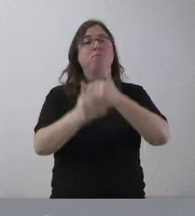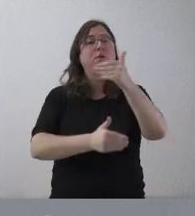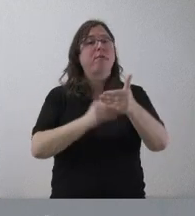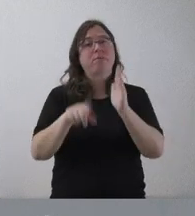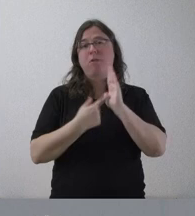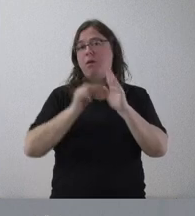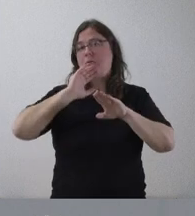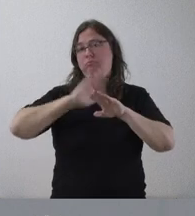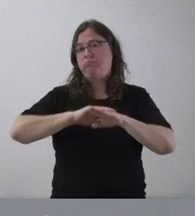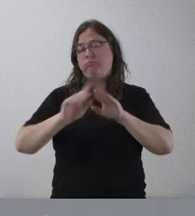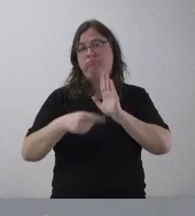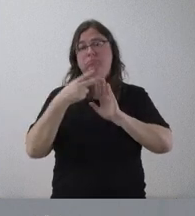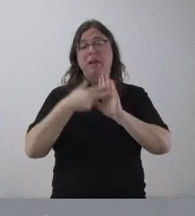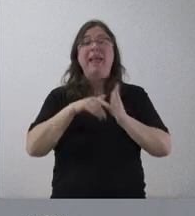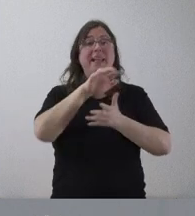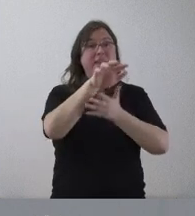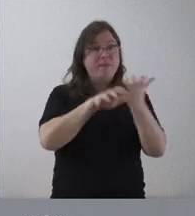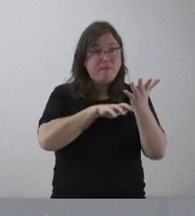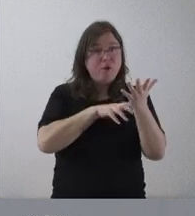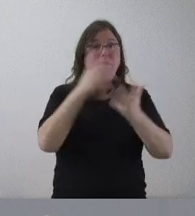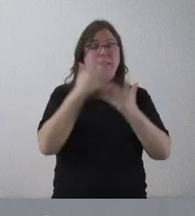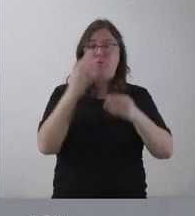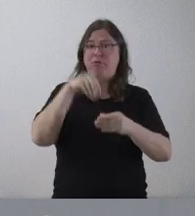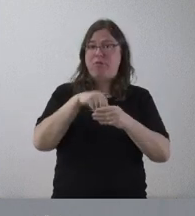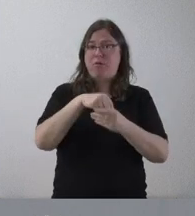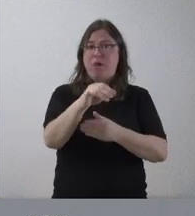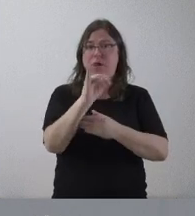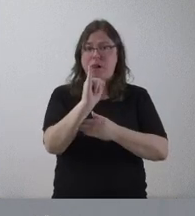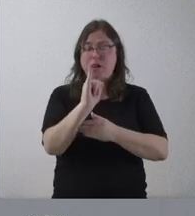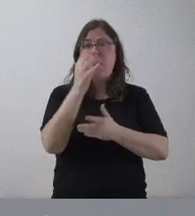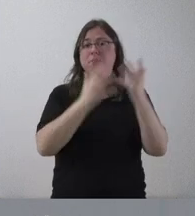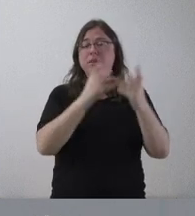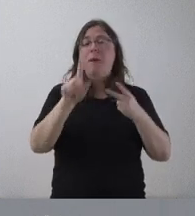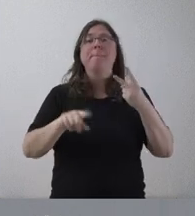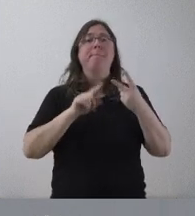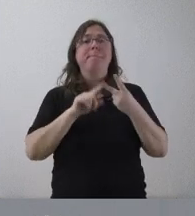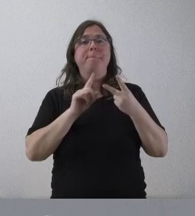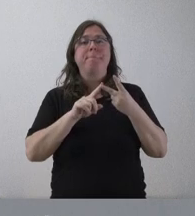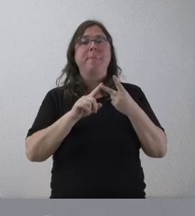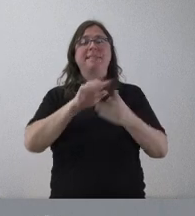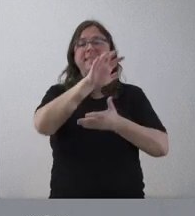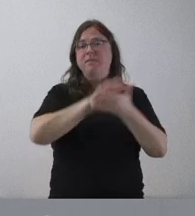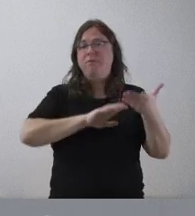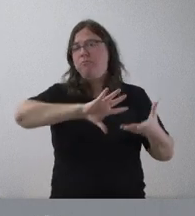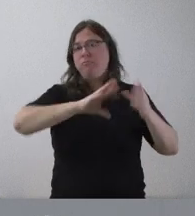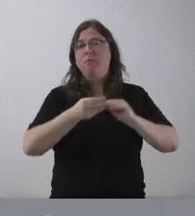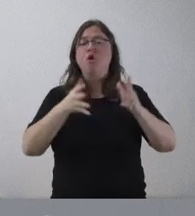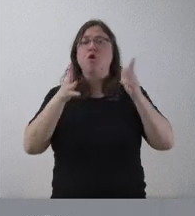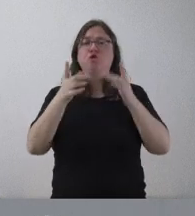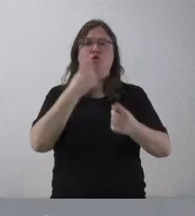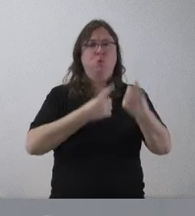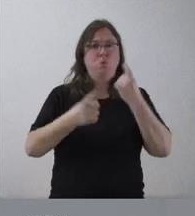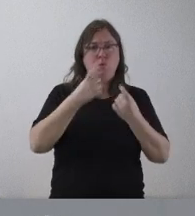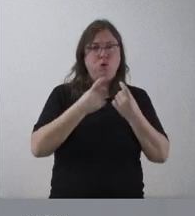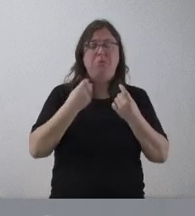establece la norma. Tiene el informe administrativo interno de la Administración y luego también el informe correspondiente del Consejo Consultivo. También está